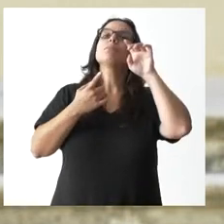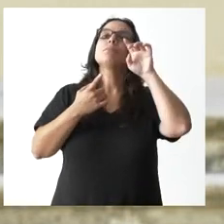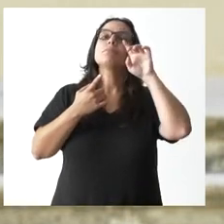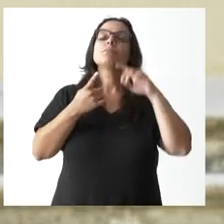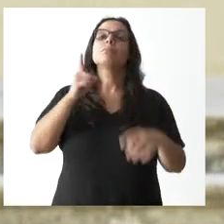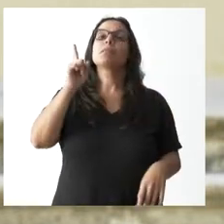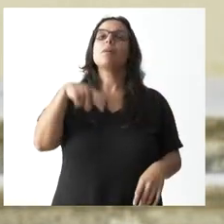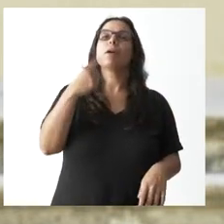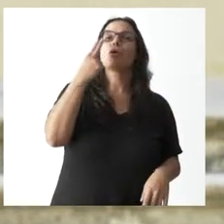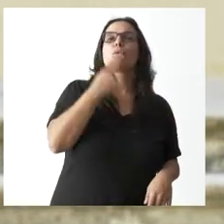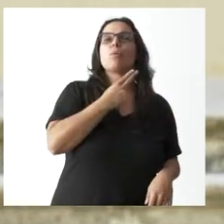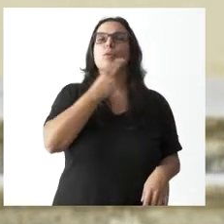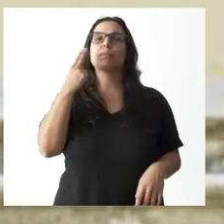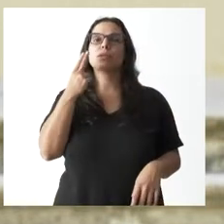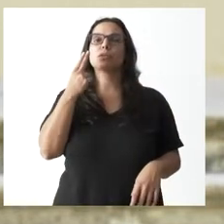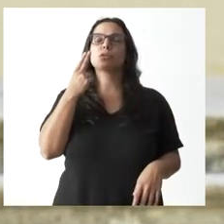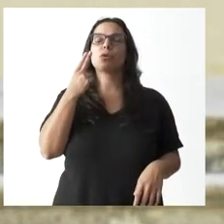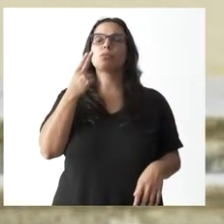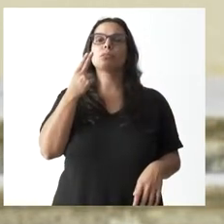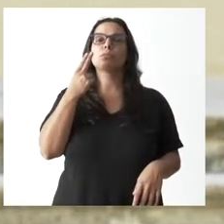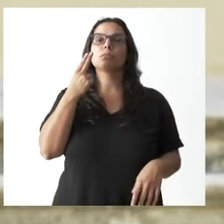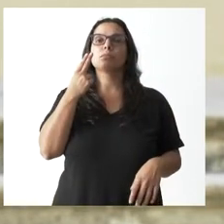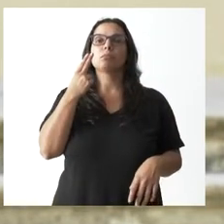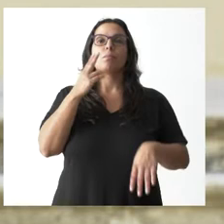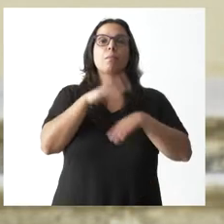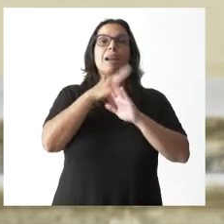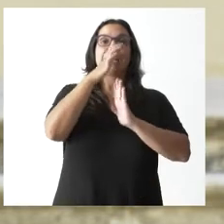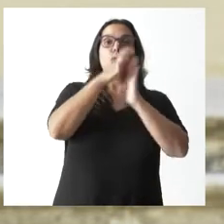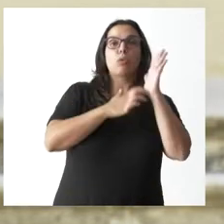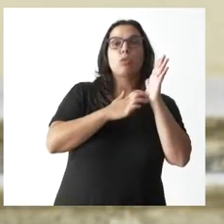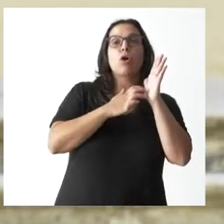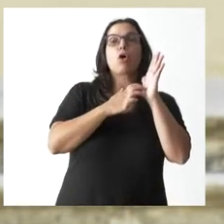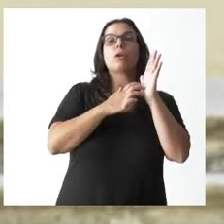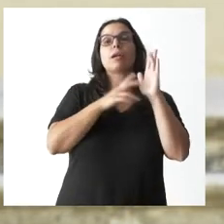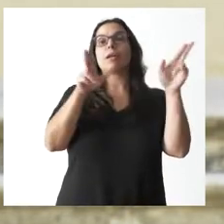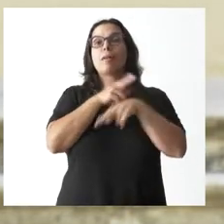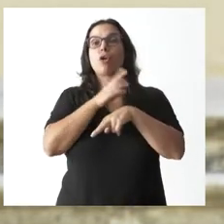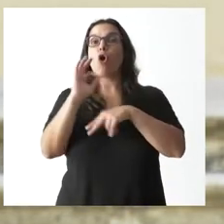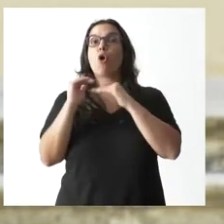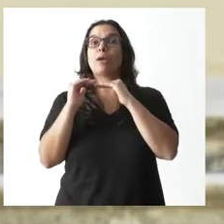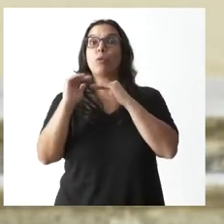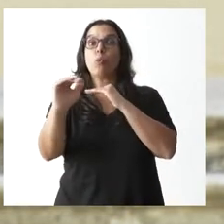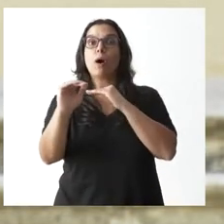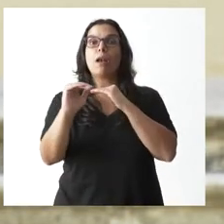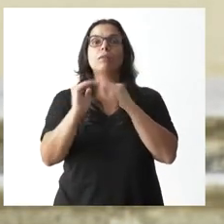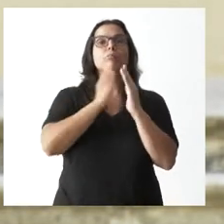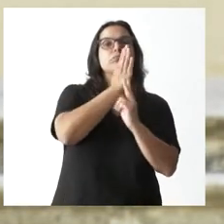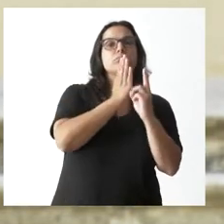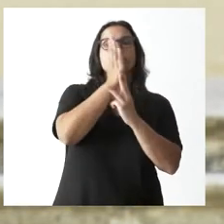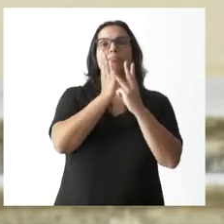un compromiso con la reducción, eliminación o el mantenimiento de tasas en distintos